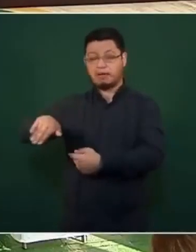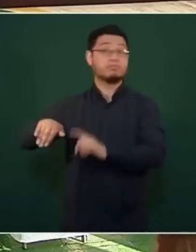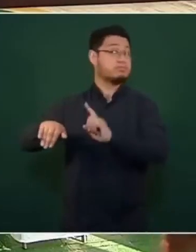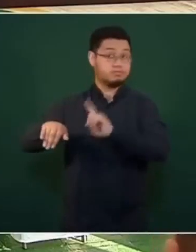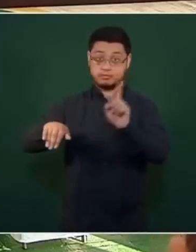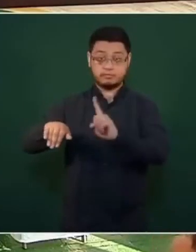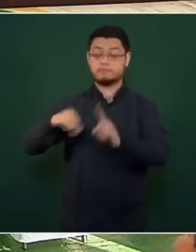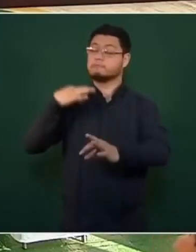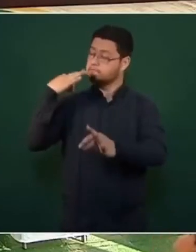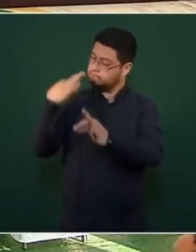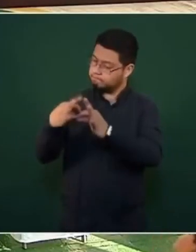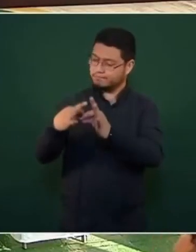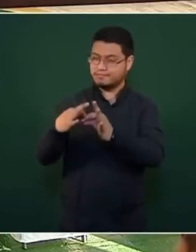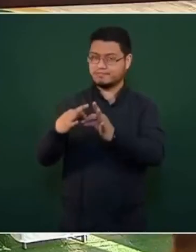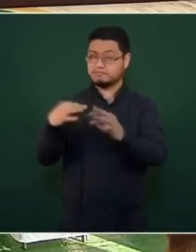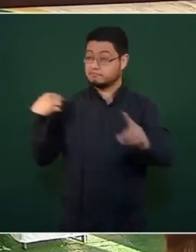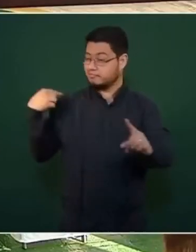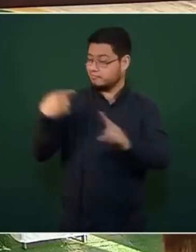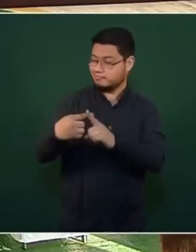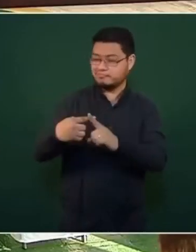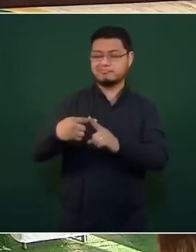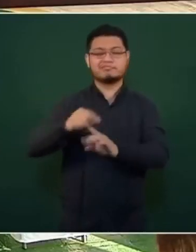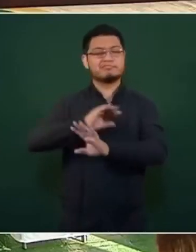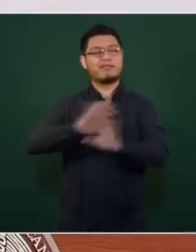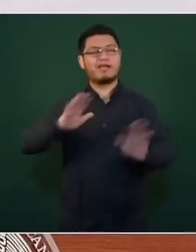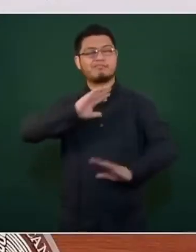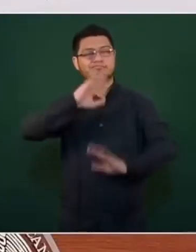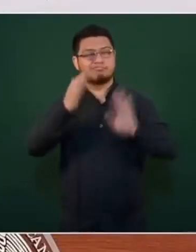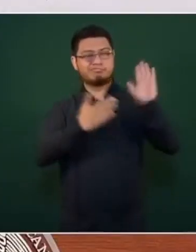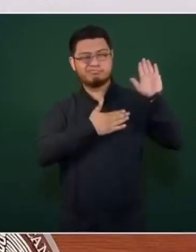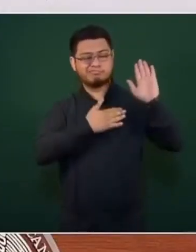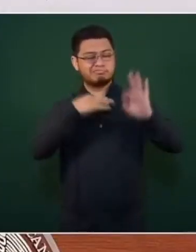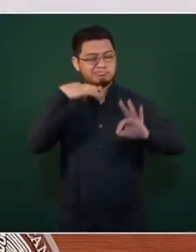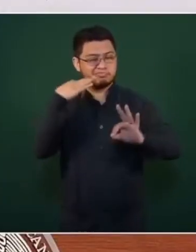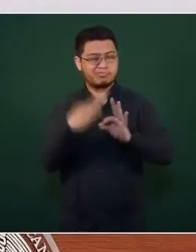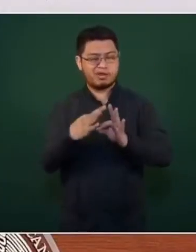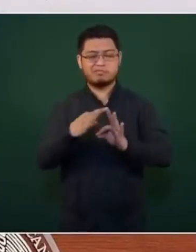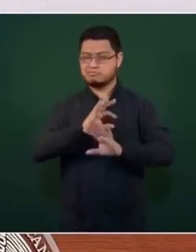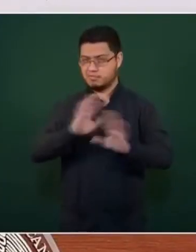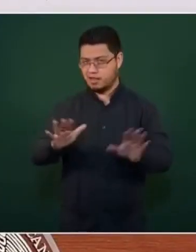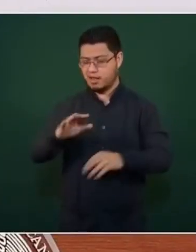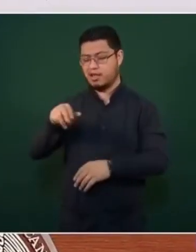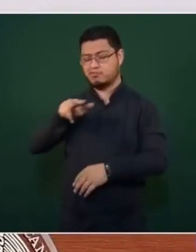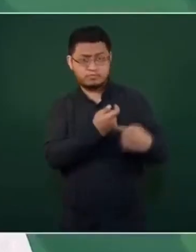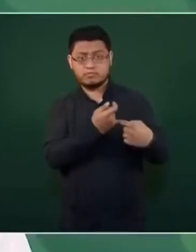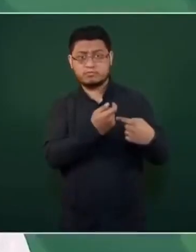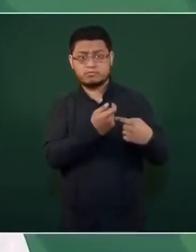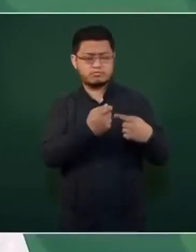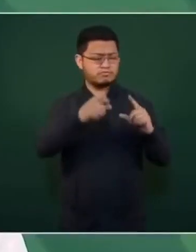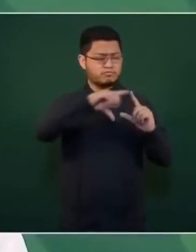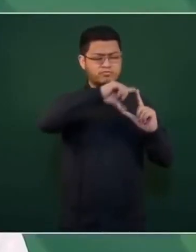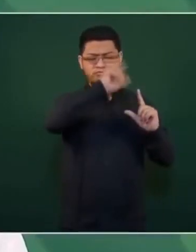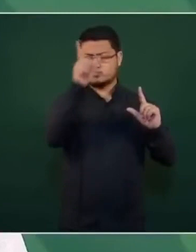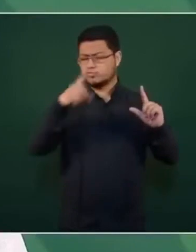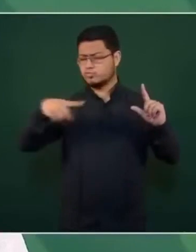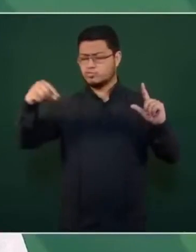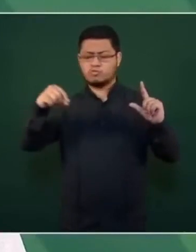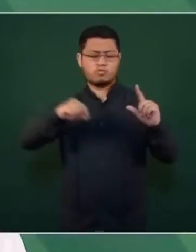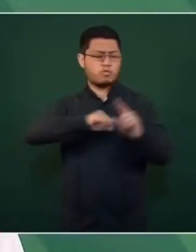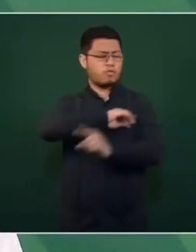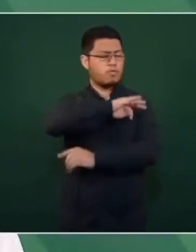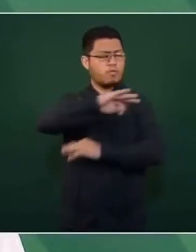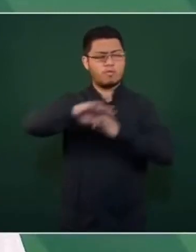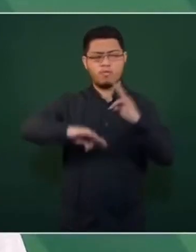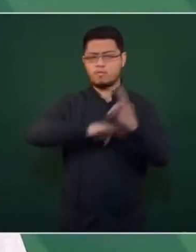Por hoy, meta cumplida, hemos vacunado a las personas adultas mayores de 18 años. De esta manera, anunció Hugo